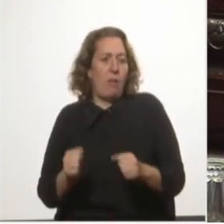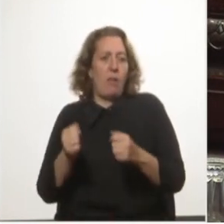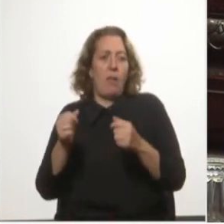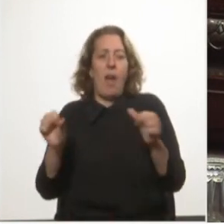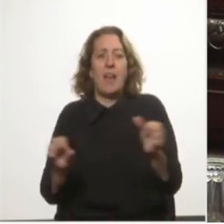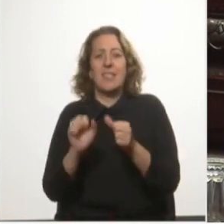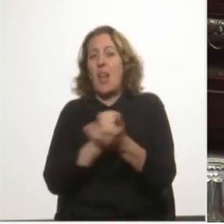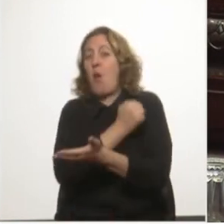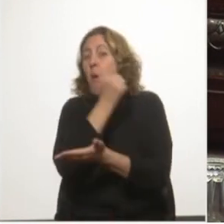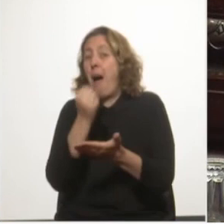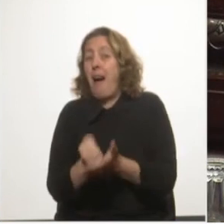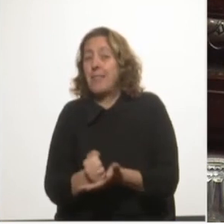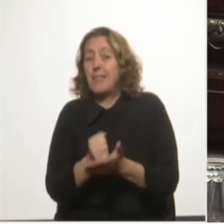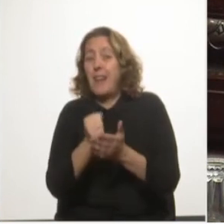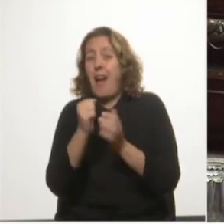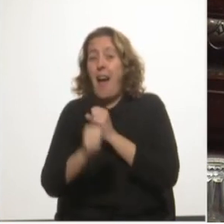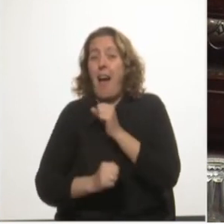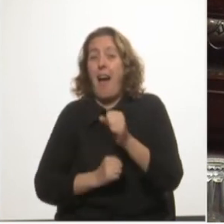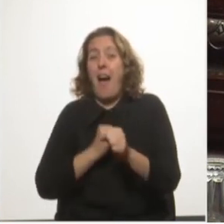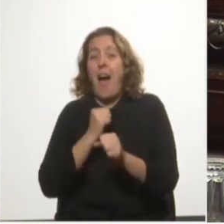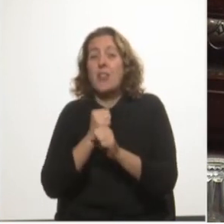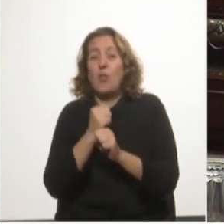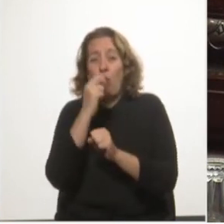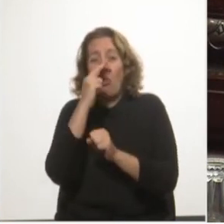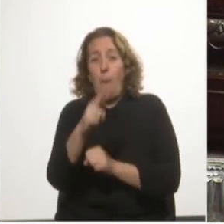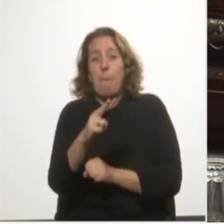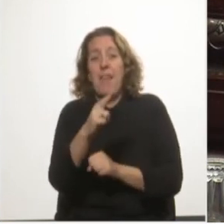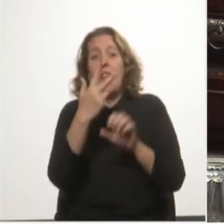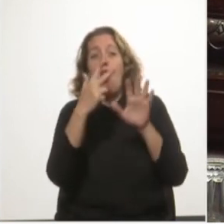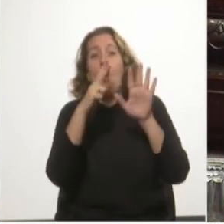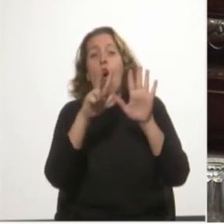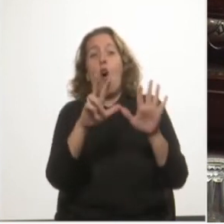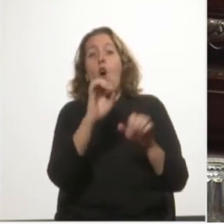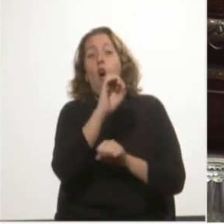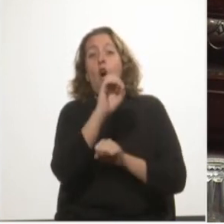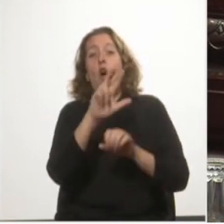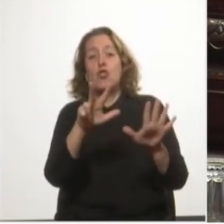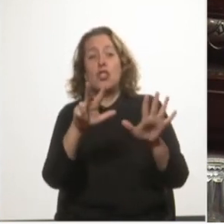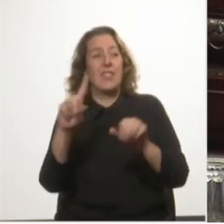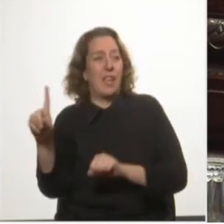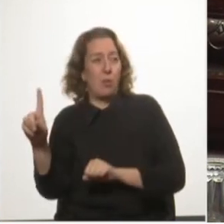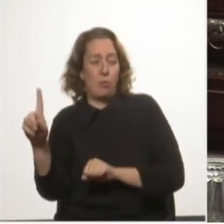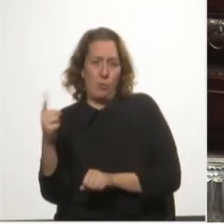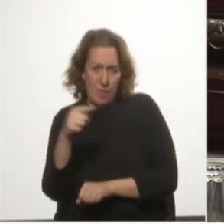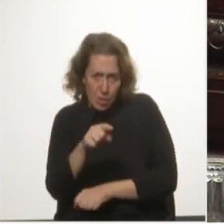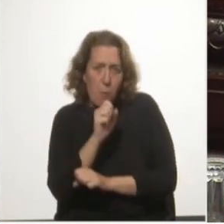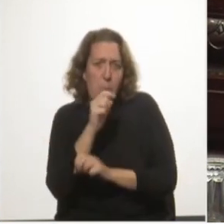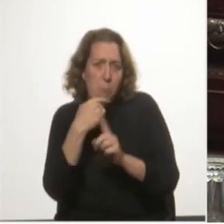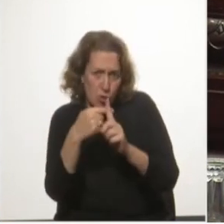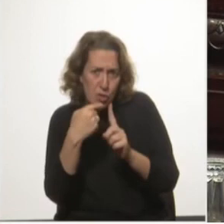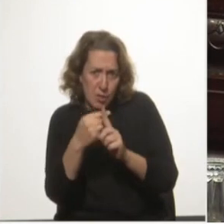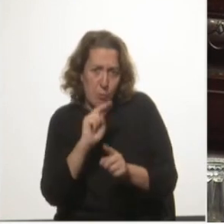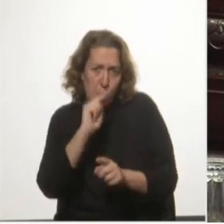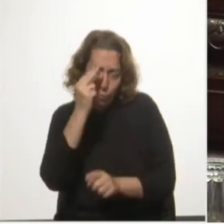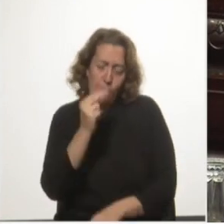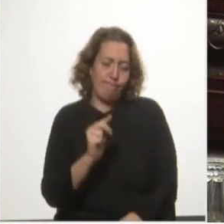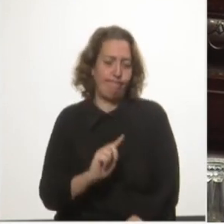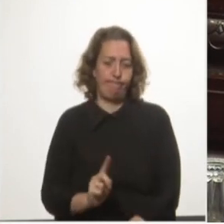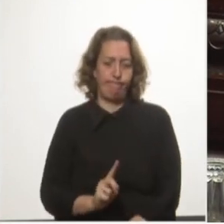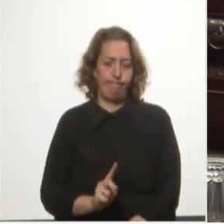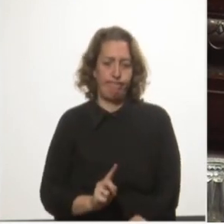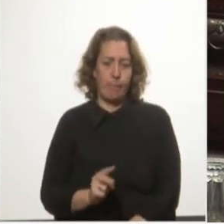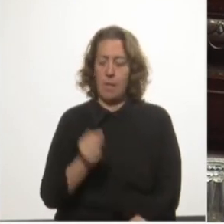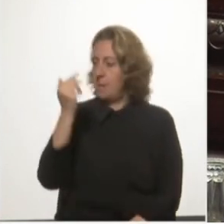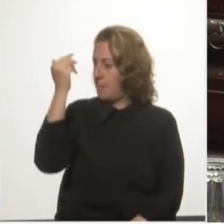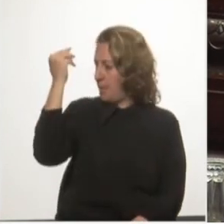hasta el año 2081, pueda ser positivo para el país. En el pasado, las potencias